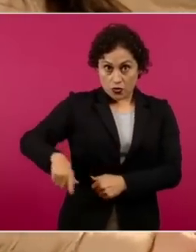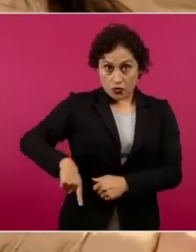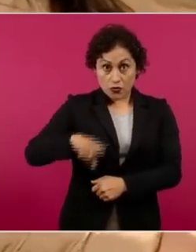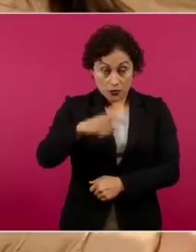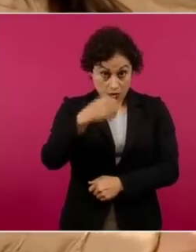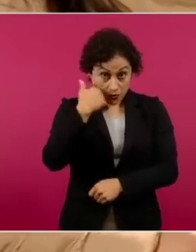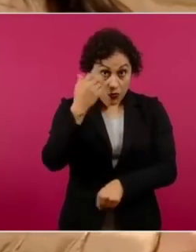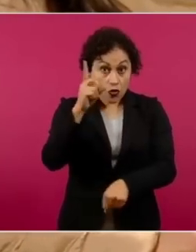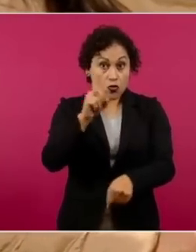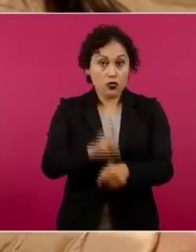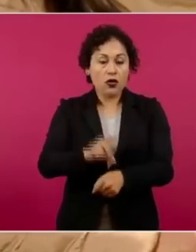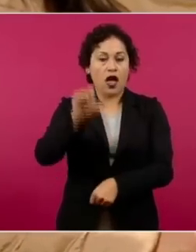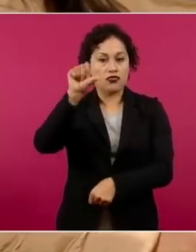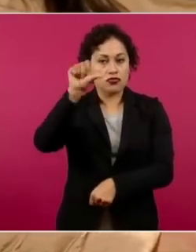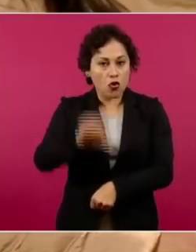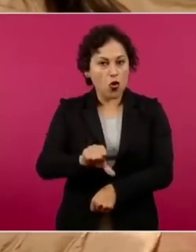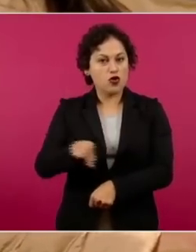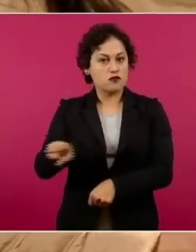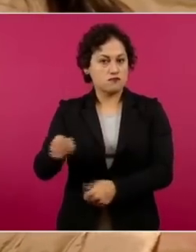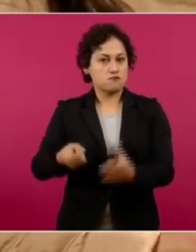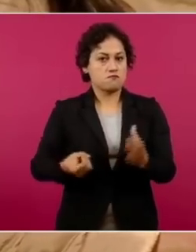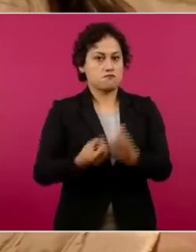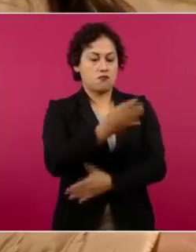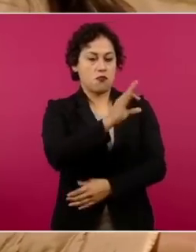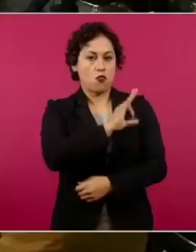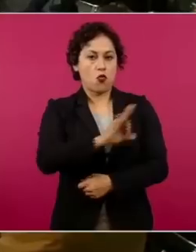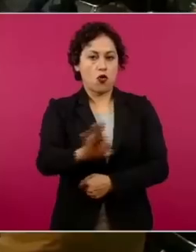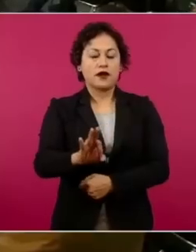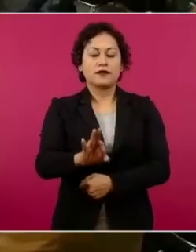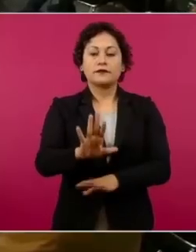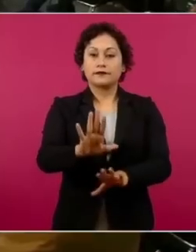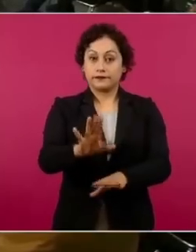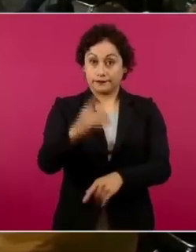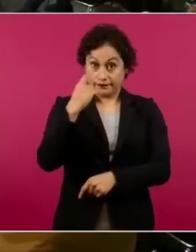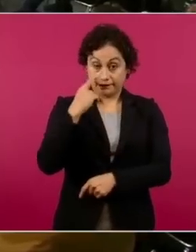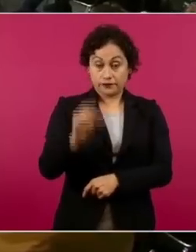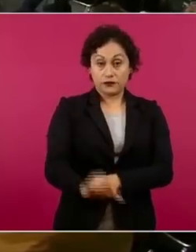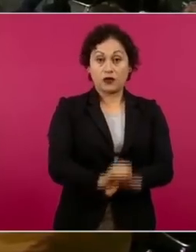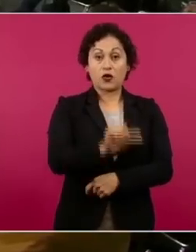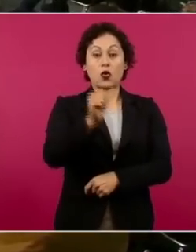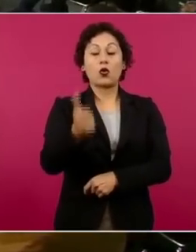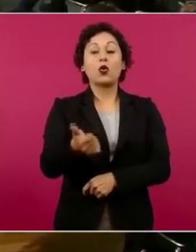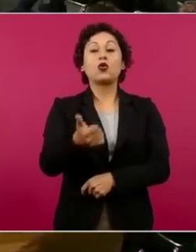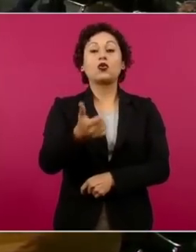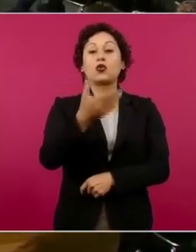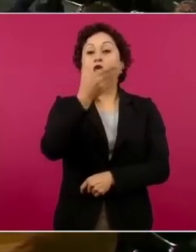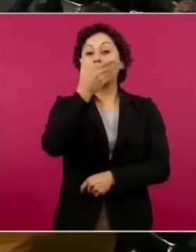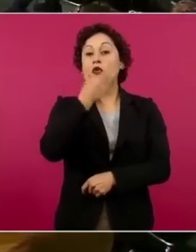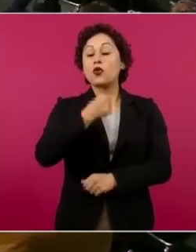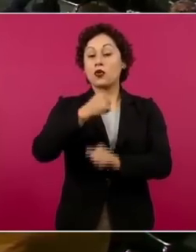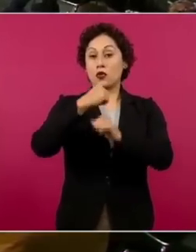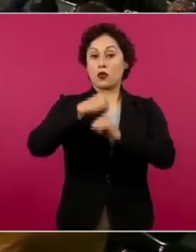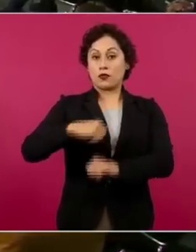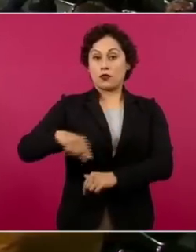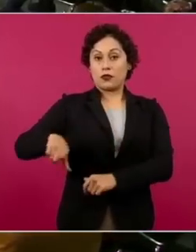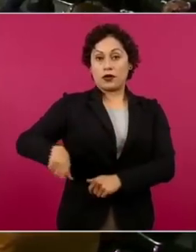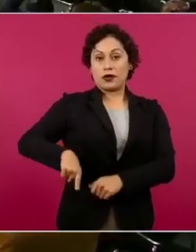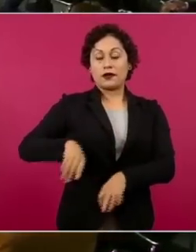hoy mismo. Y no solamente eso, hay un funcionario de Capufe